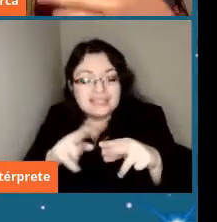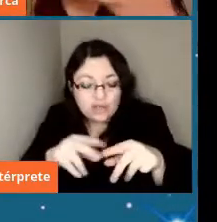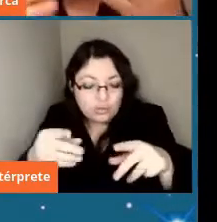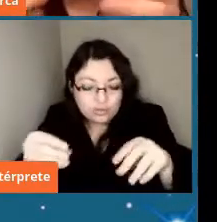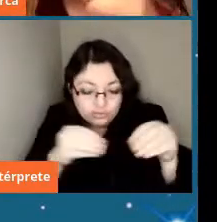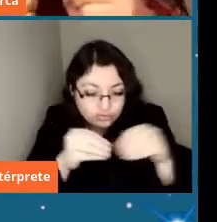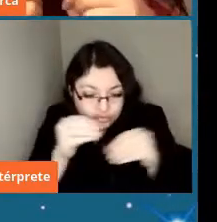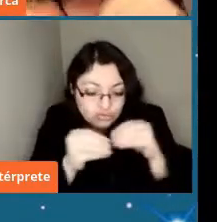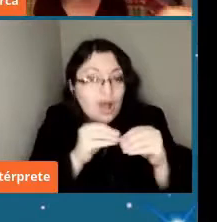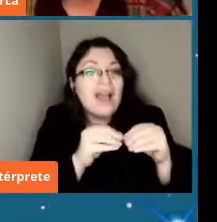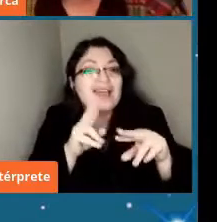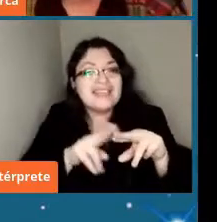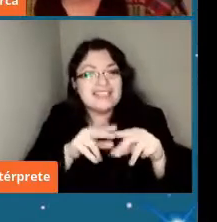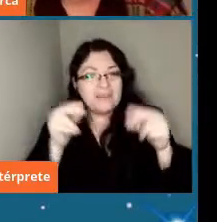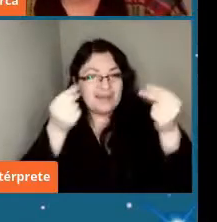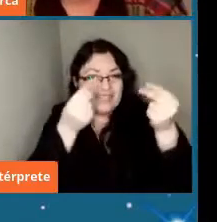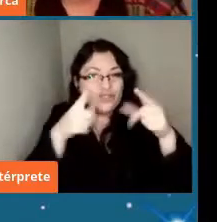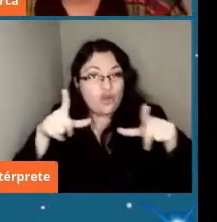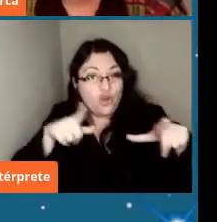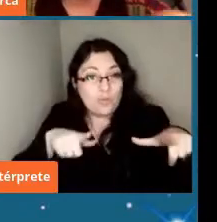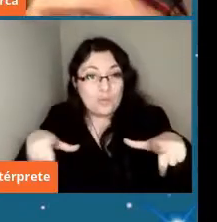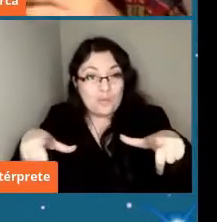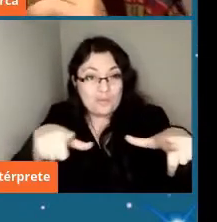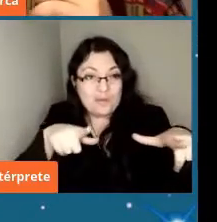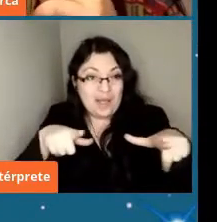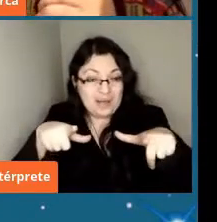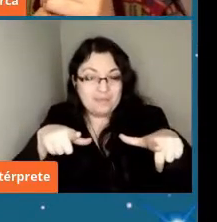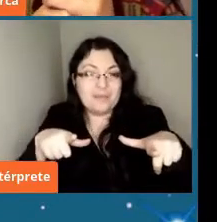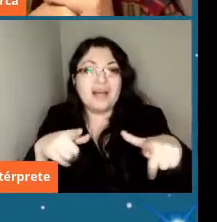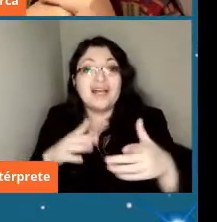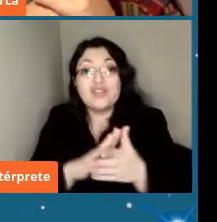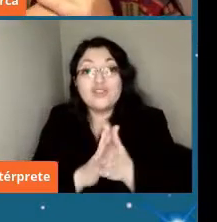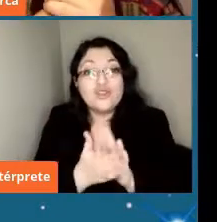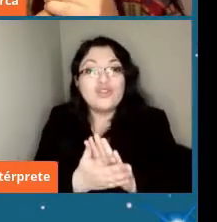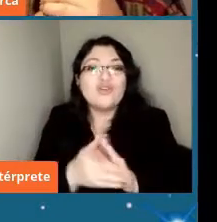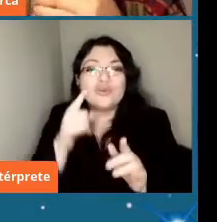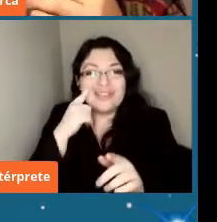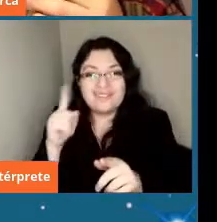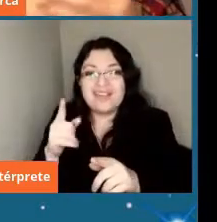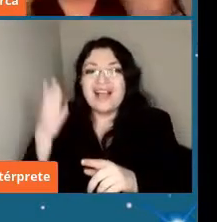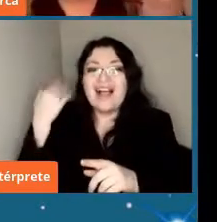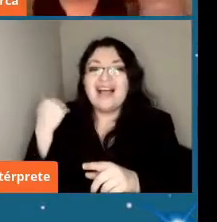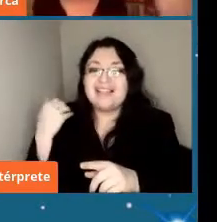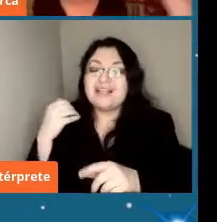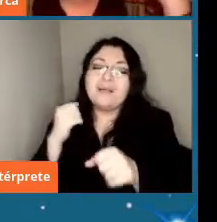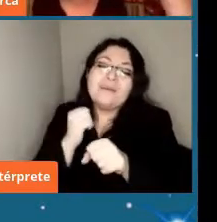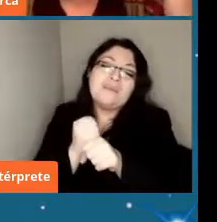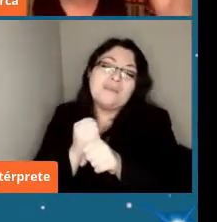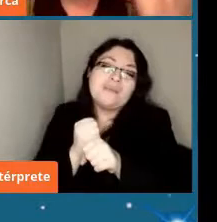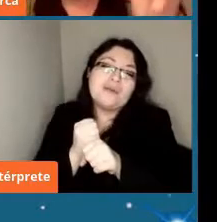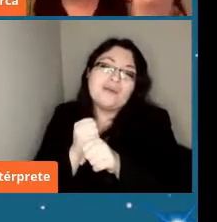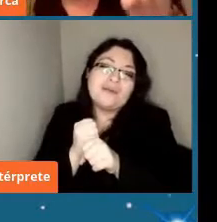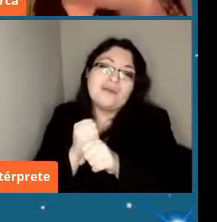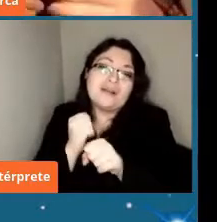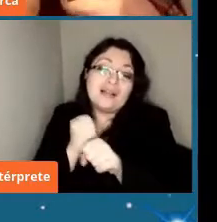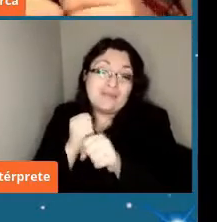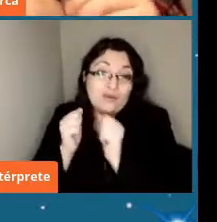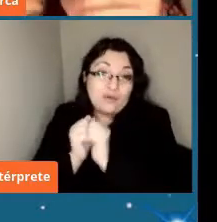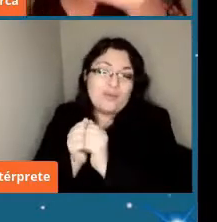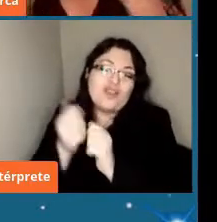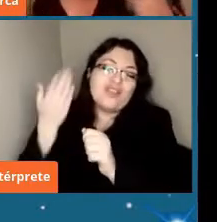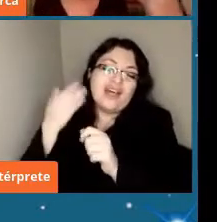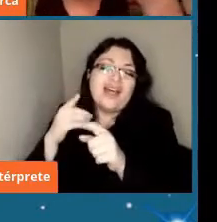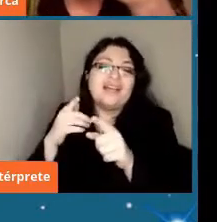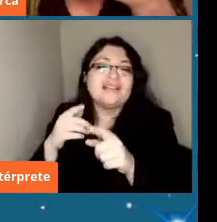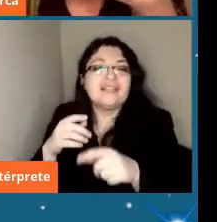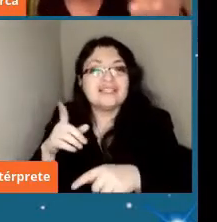entonces todos estos pasos previos que ustedes ven aquí a mis ex colegas de serna geomin cómo pasan mucho tiempo en